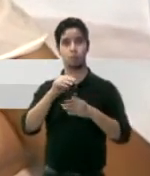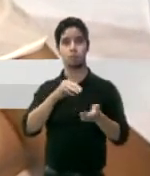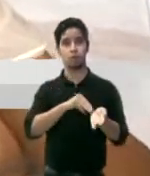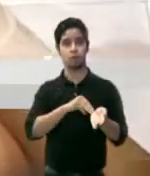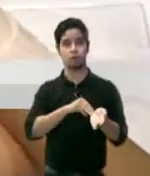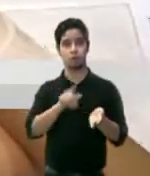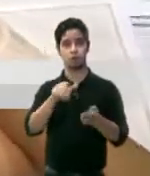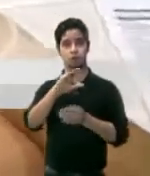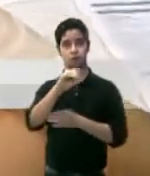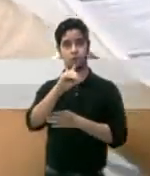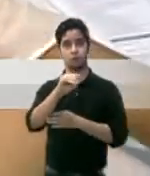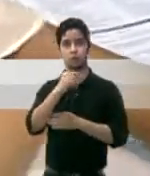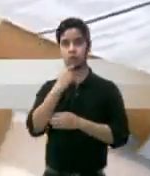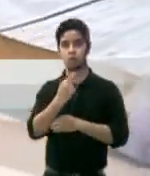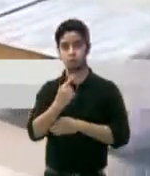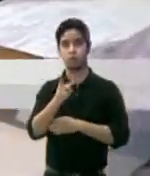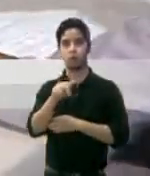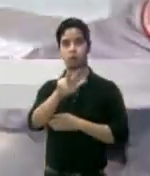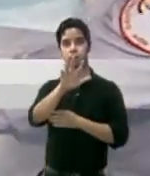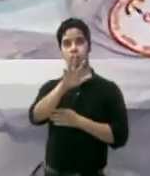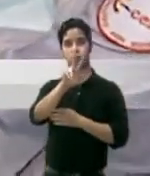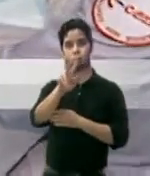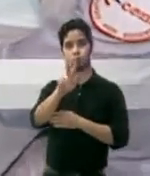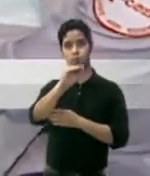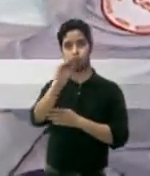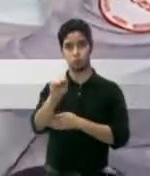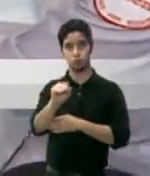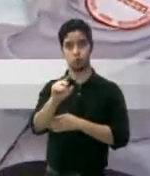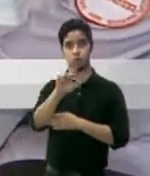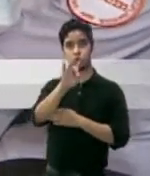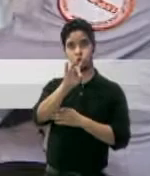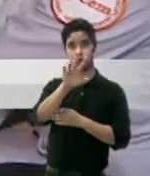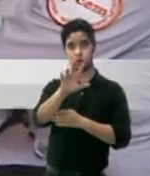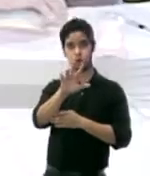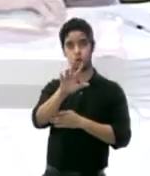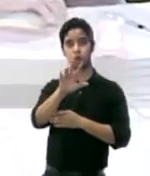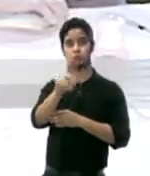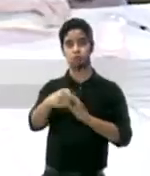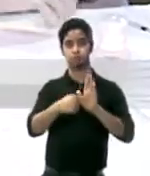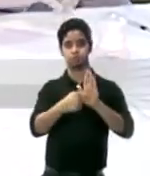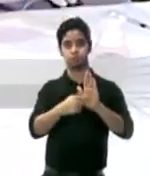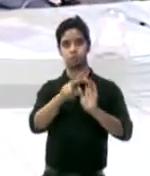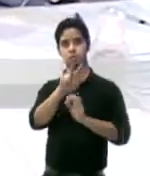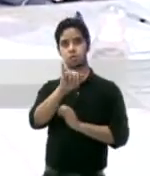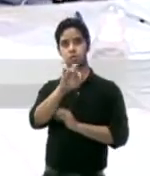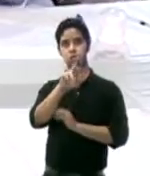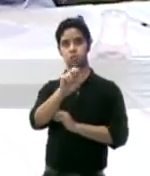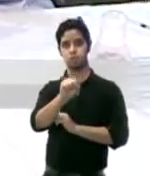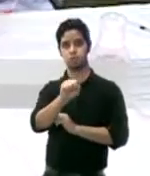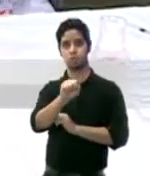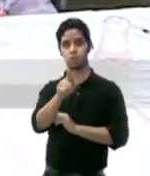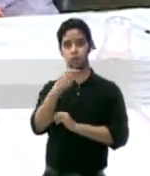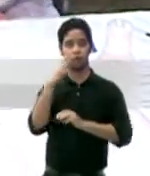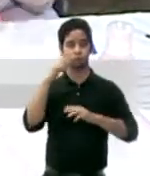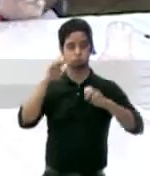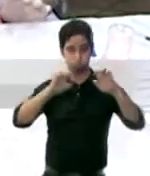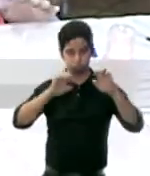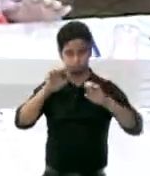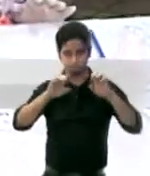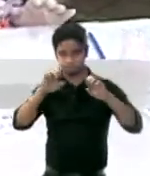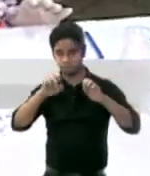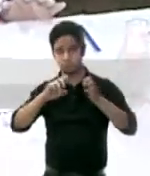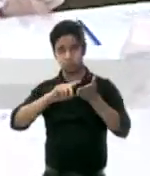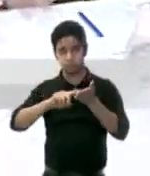el CDC señala que el 52% de las 85 muestras del virus de influenza tomadas y analizadas del 1 de